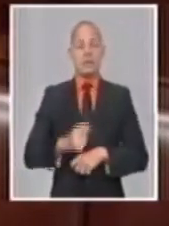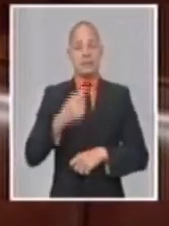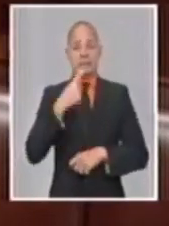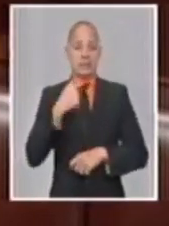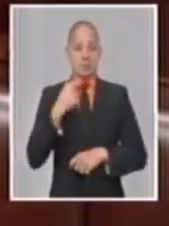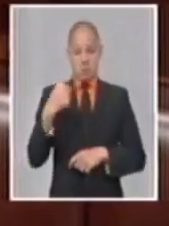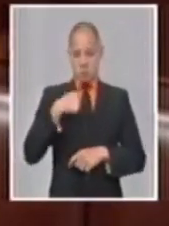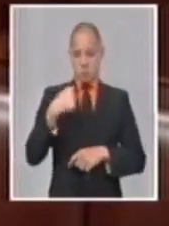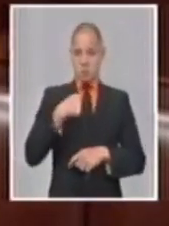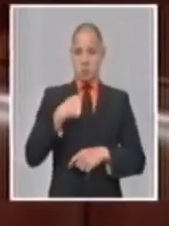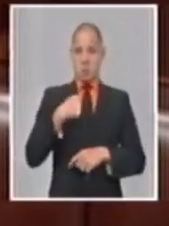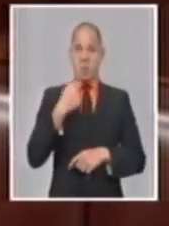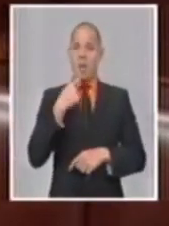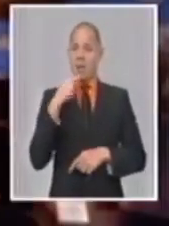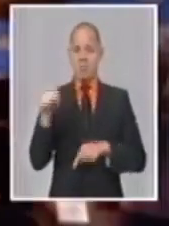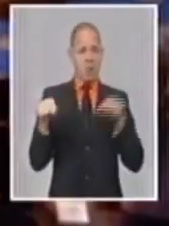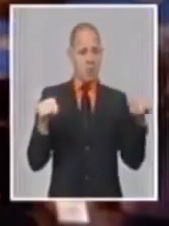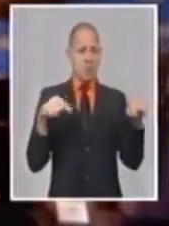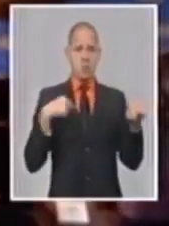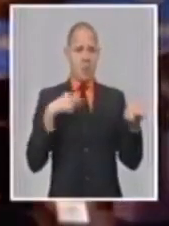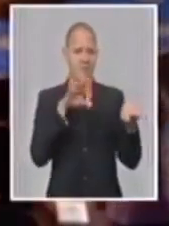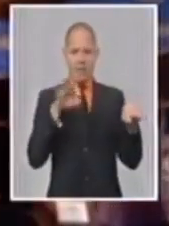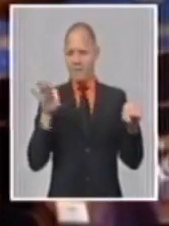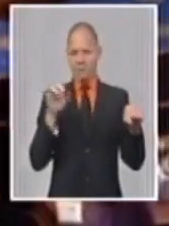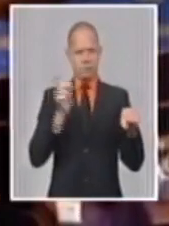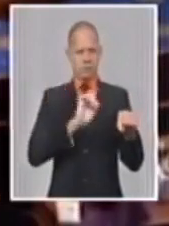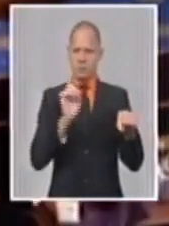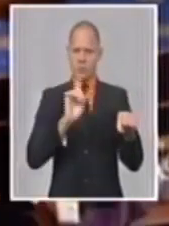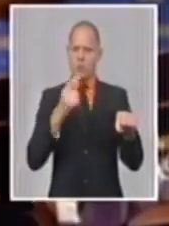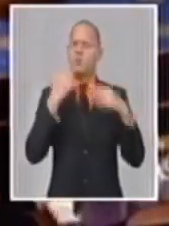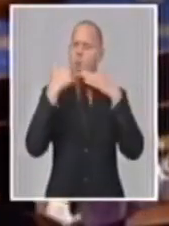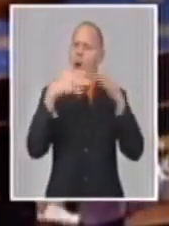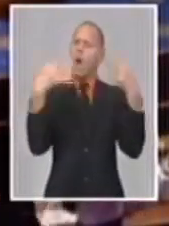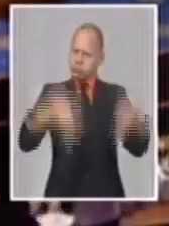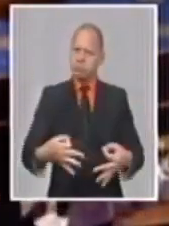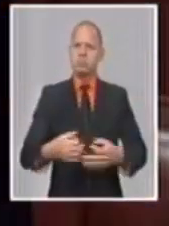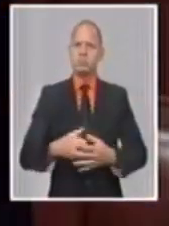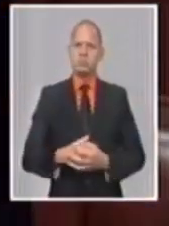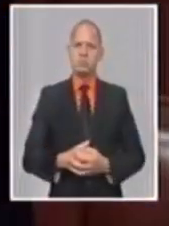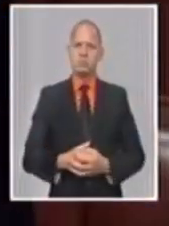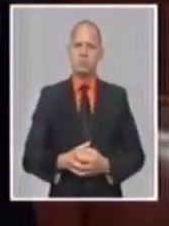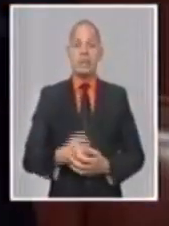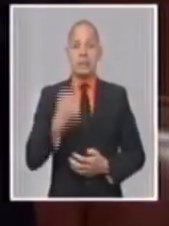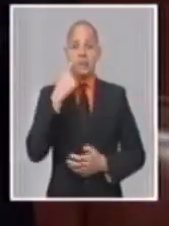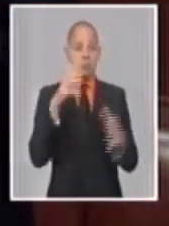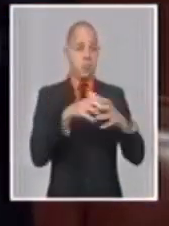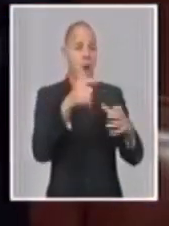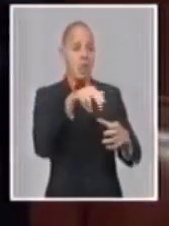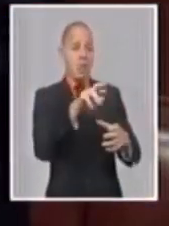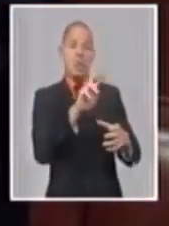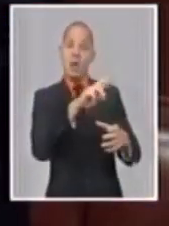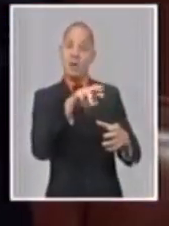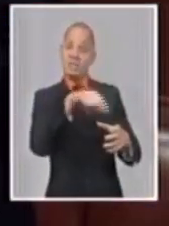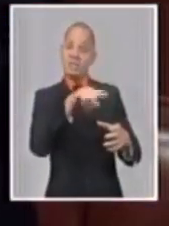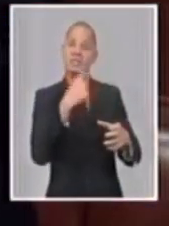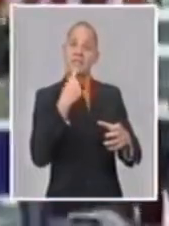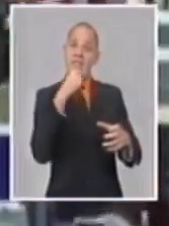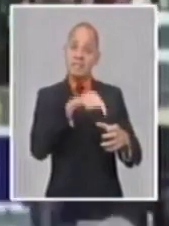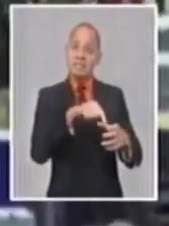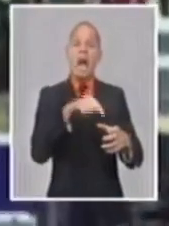No estoy eligiendo un bando, estoy eligiendo la verdad. Muchos dicen que un impeachment no es la solución, que va a dividir más el país.